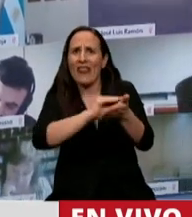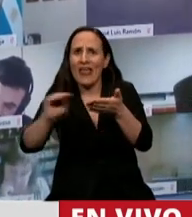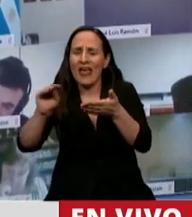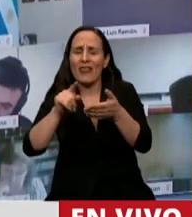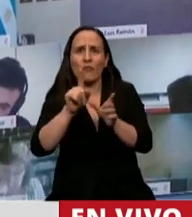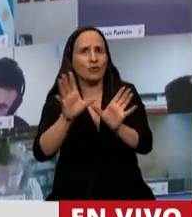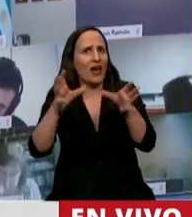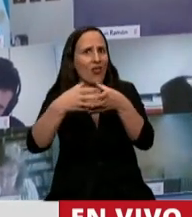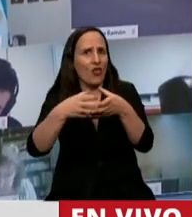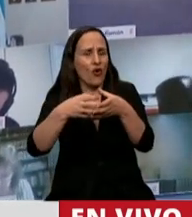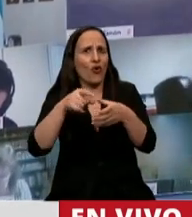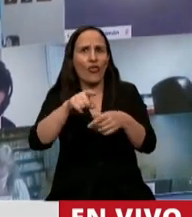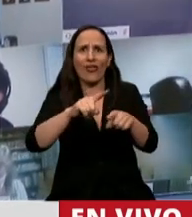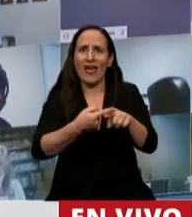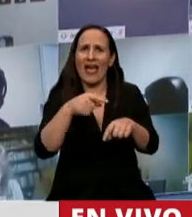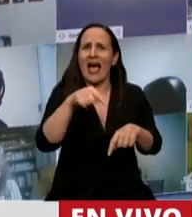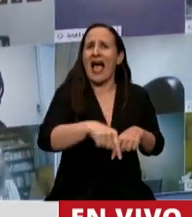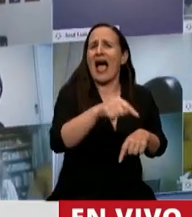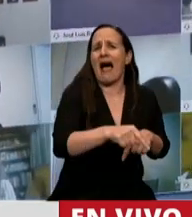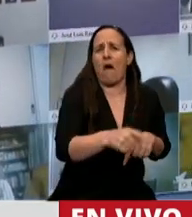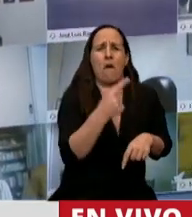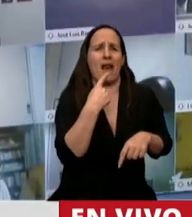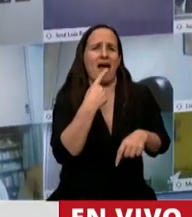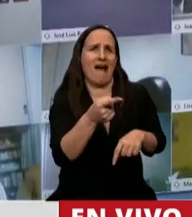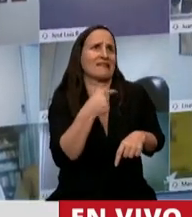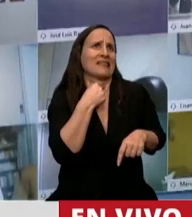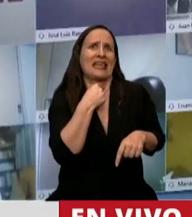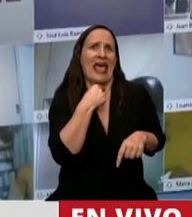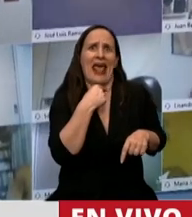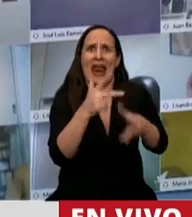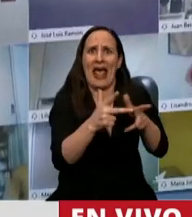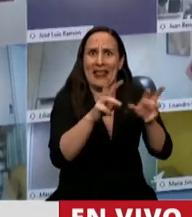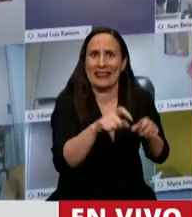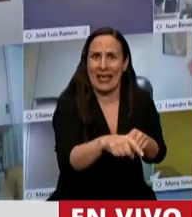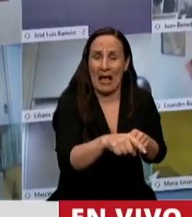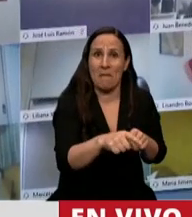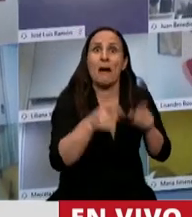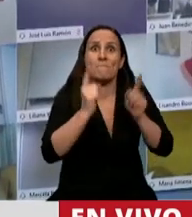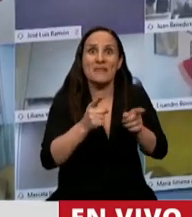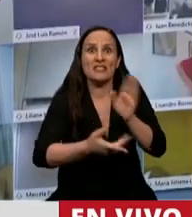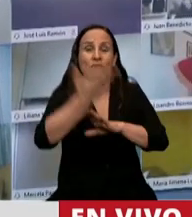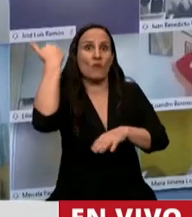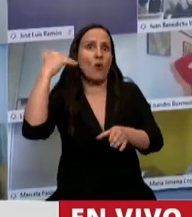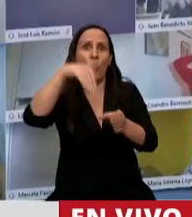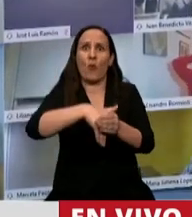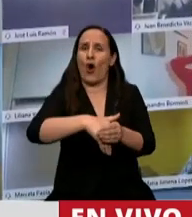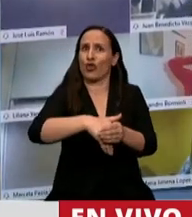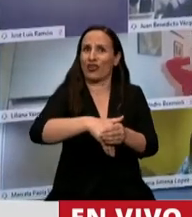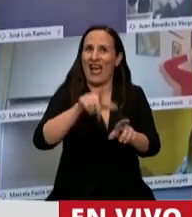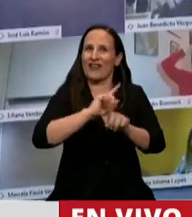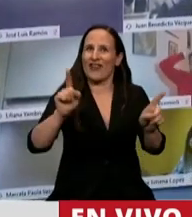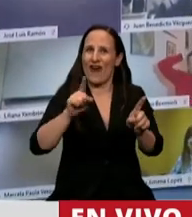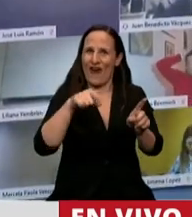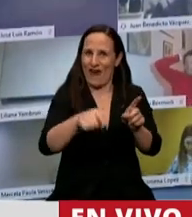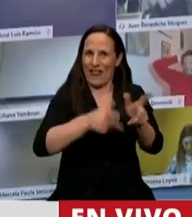del bloque que ahora se rasgan las vestiduras para tratar esta ley son los mismos que votaron negativamente